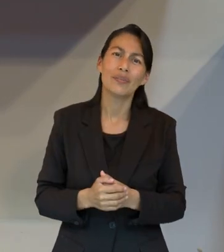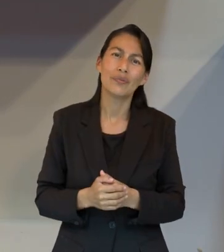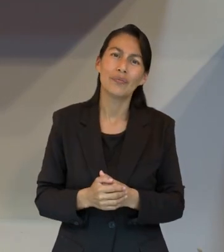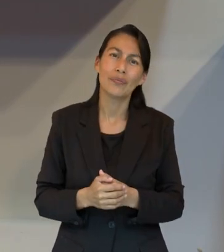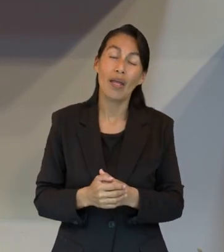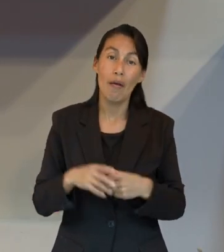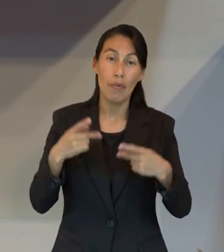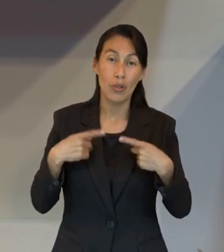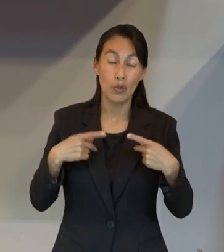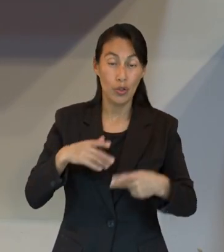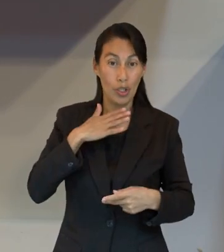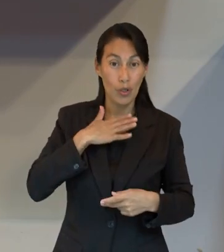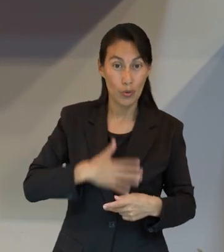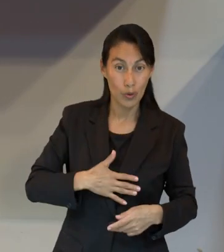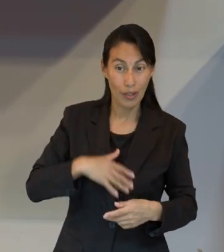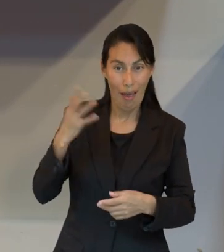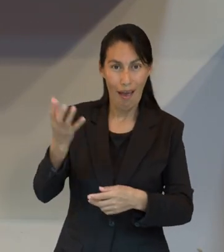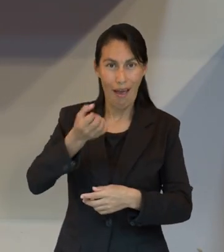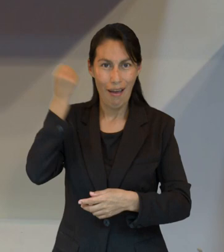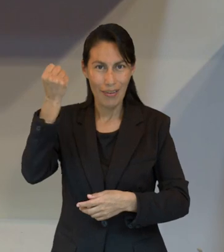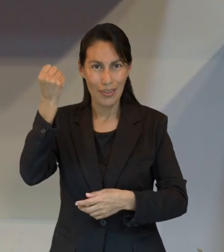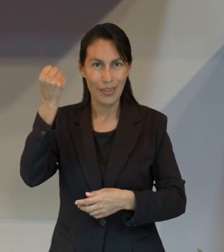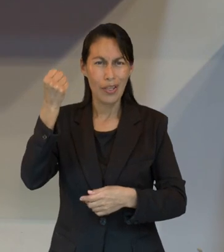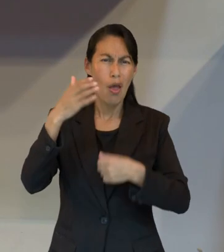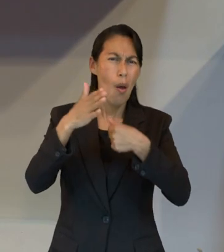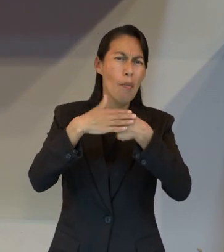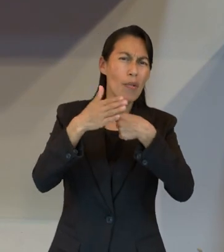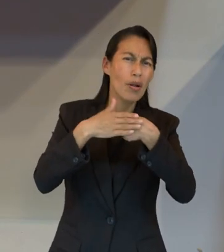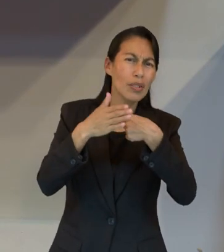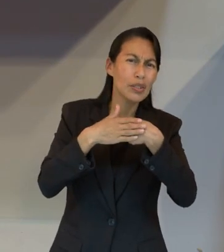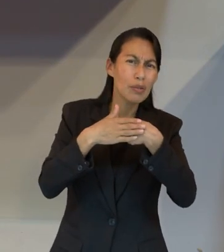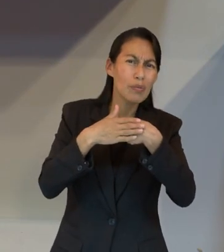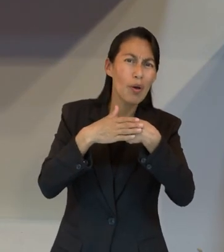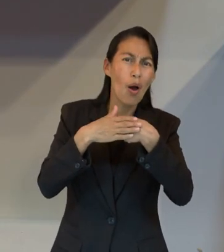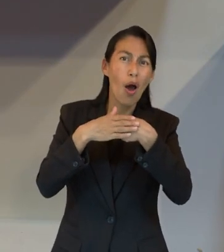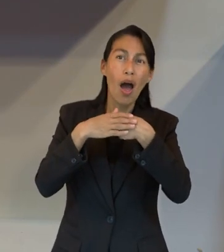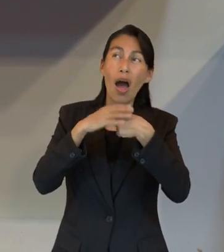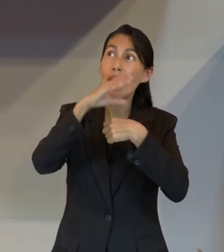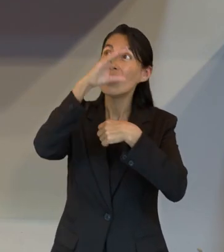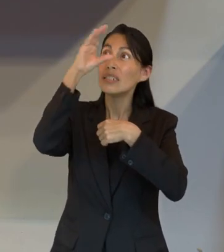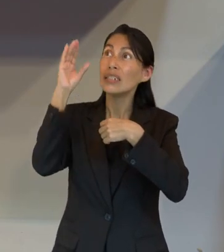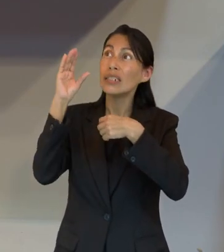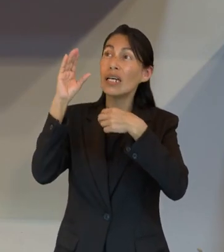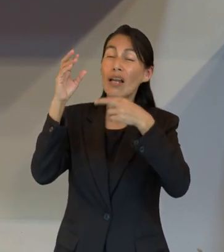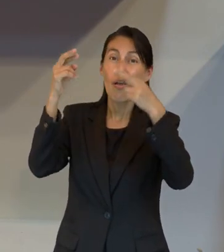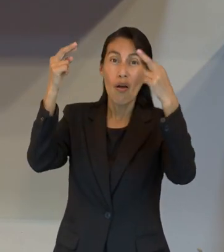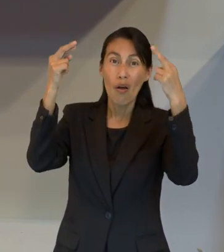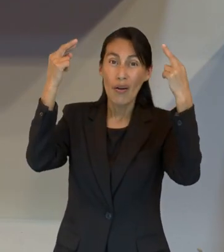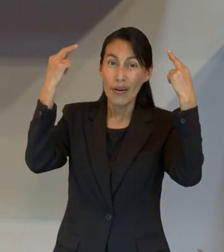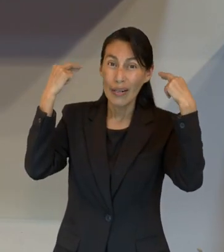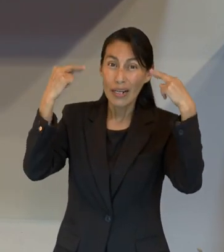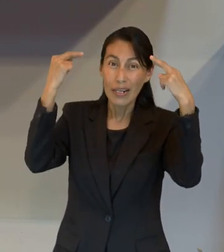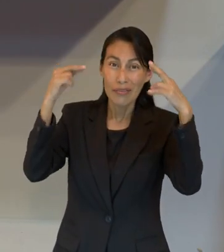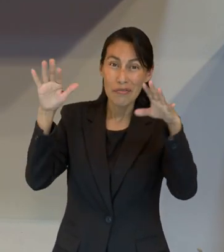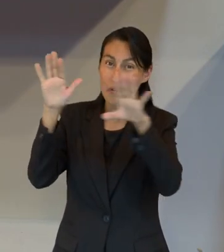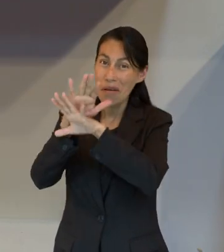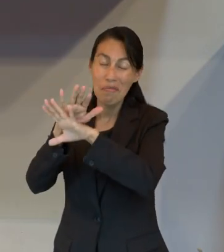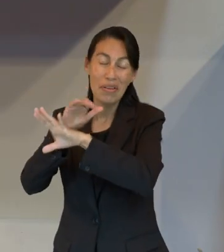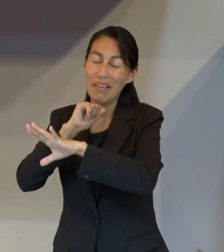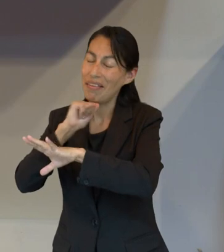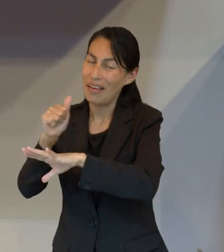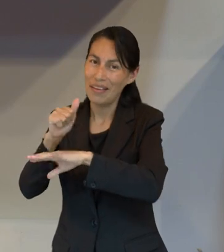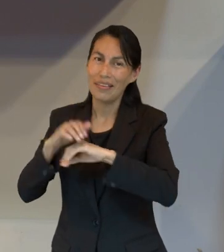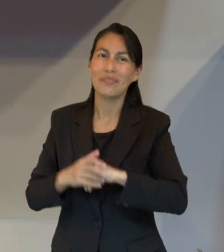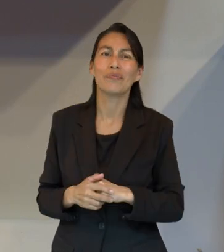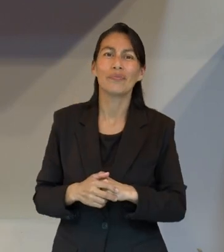juicio los justos tienen el favor y que pronto tendremos o podremos entrar a ese reino inconmovible y es